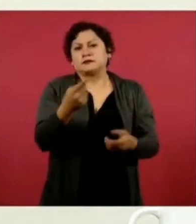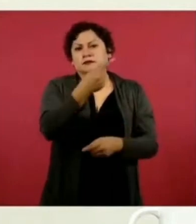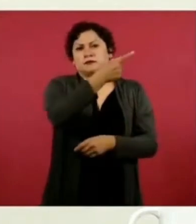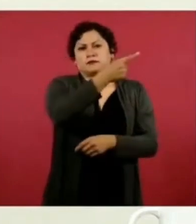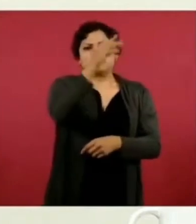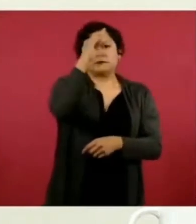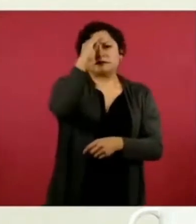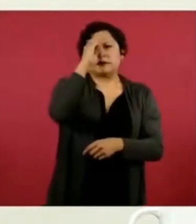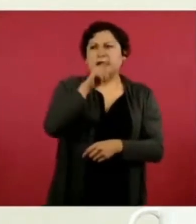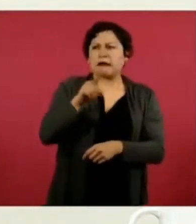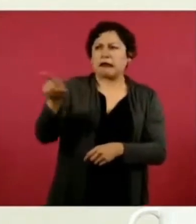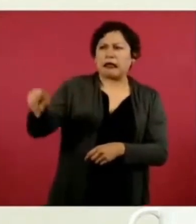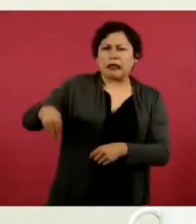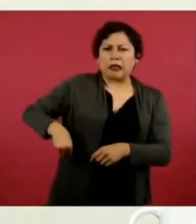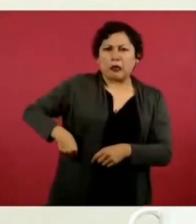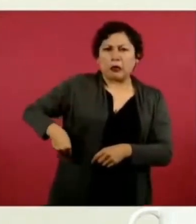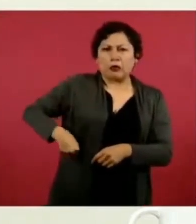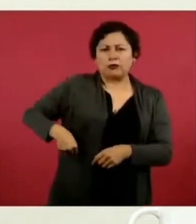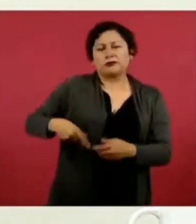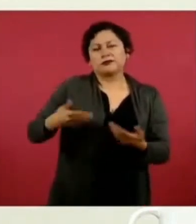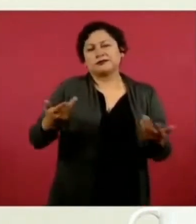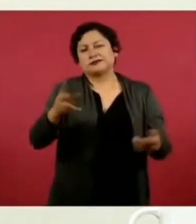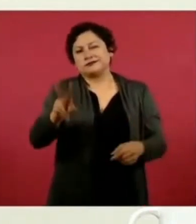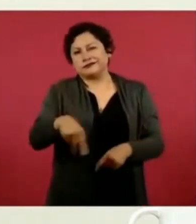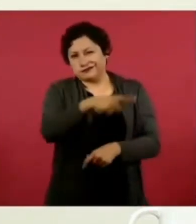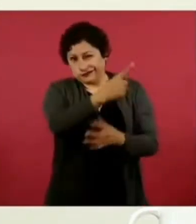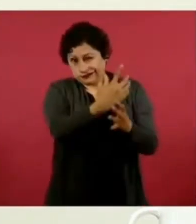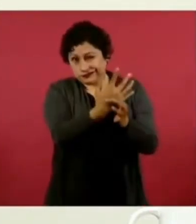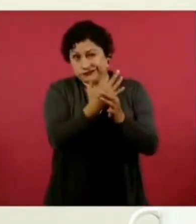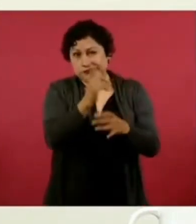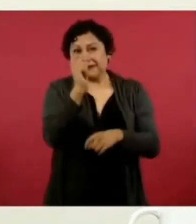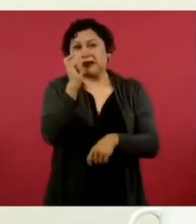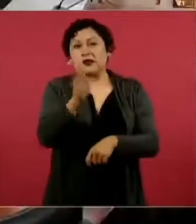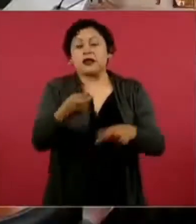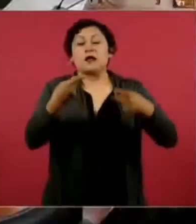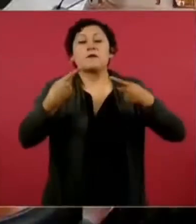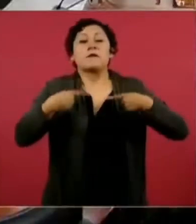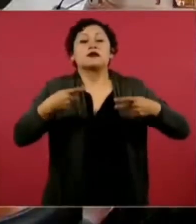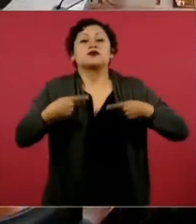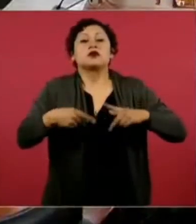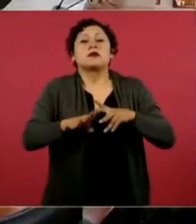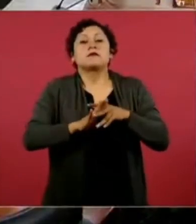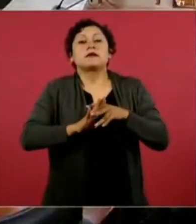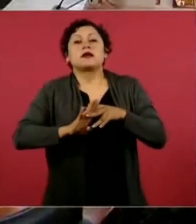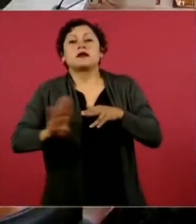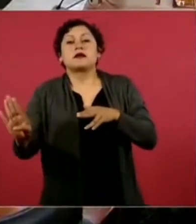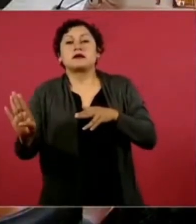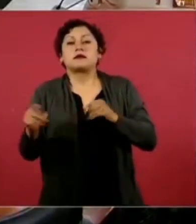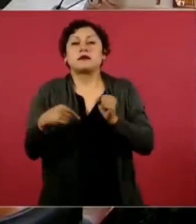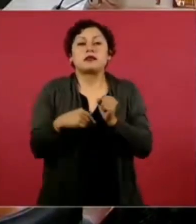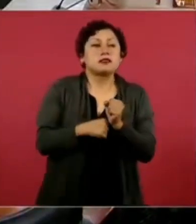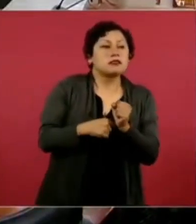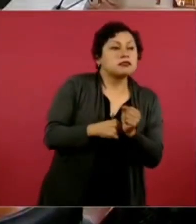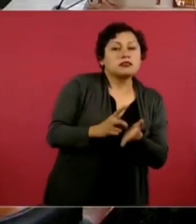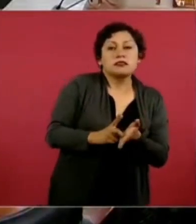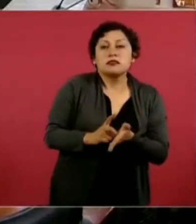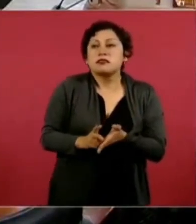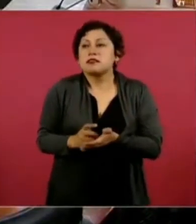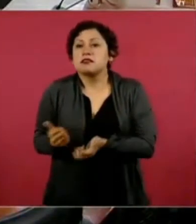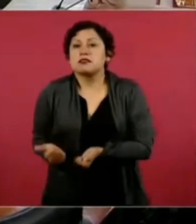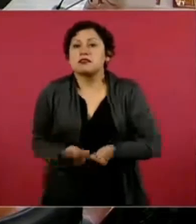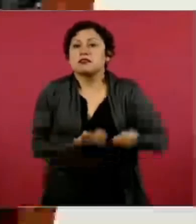Esto que dicen que los migrantes llevan droga, no, los migrantes